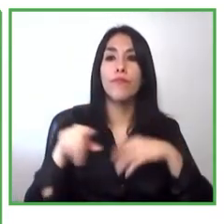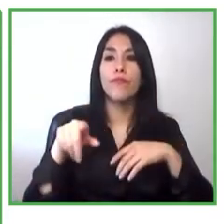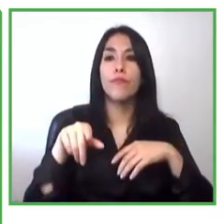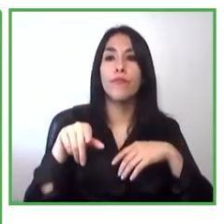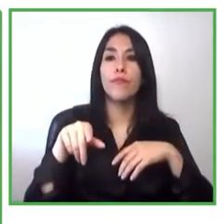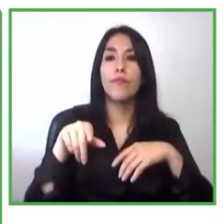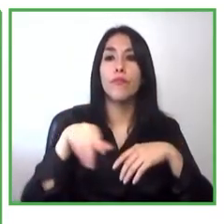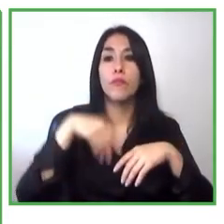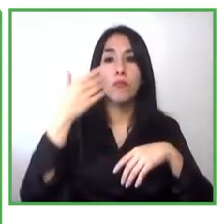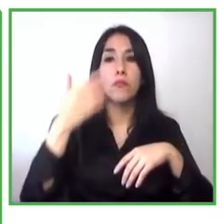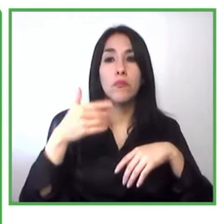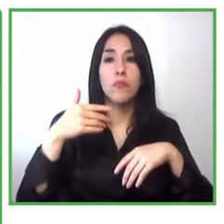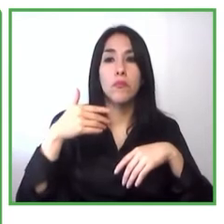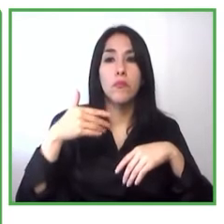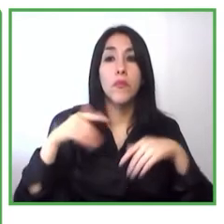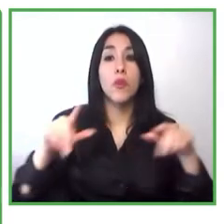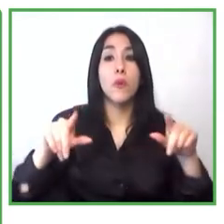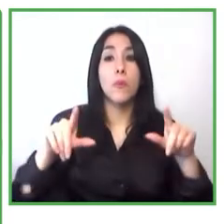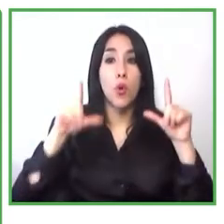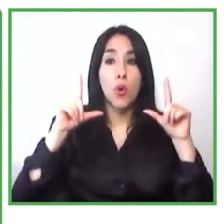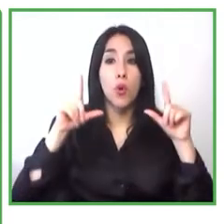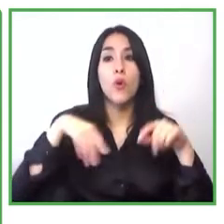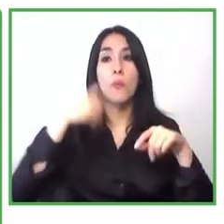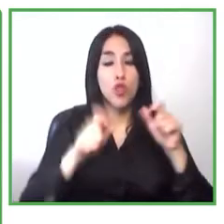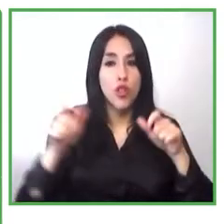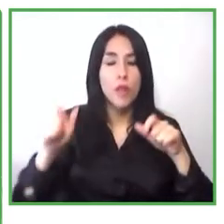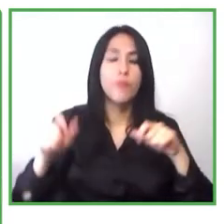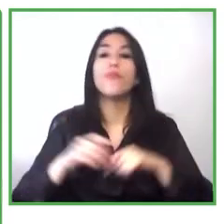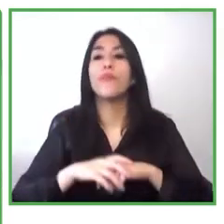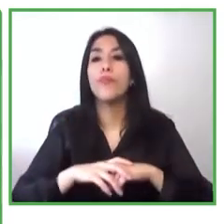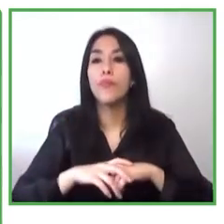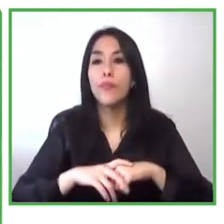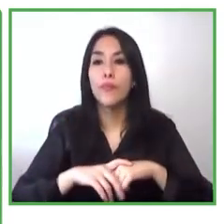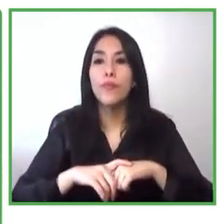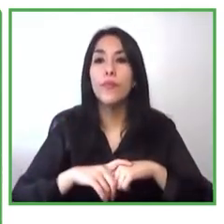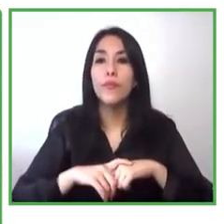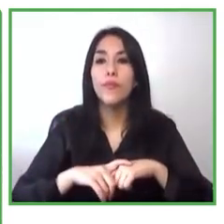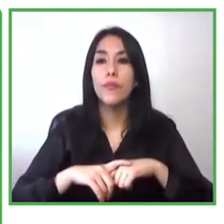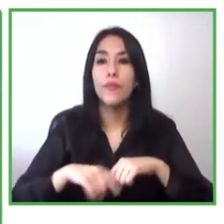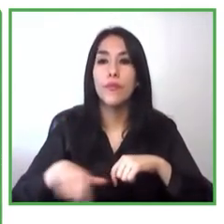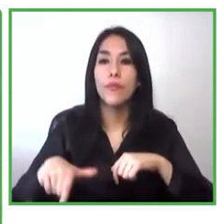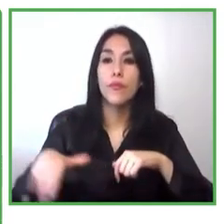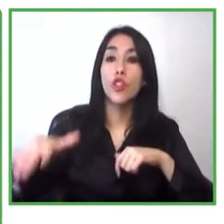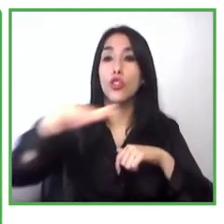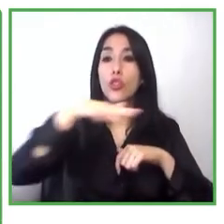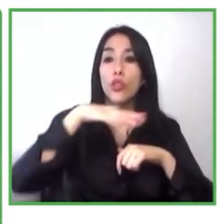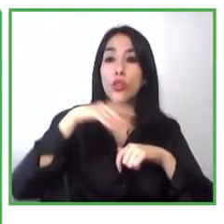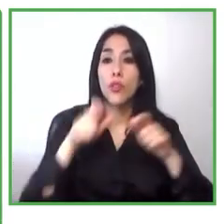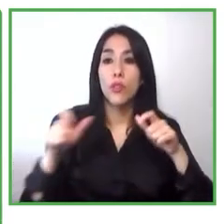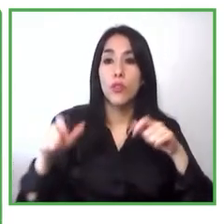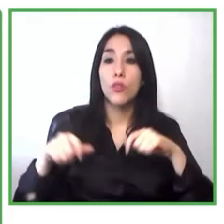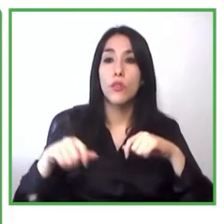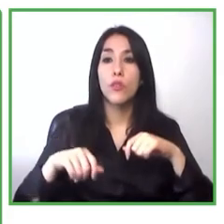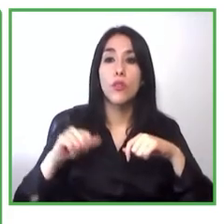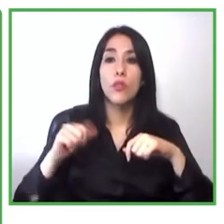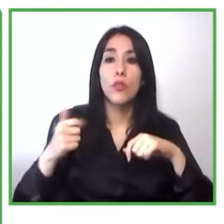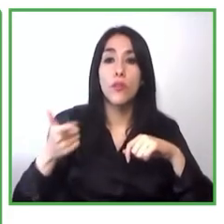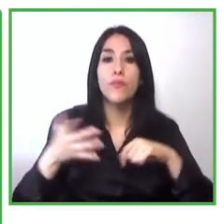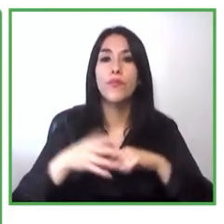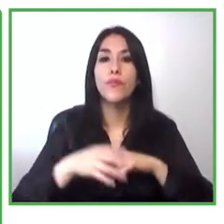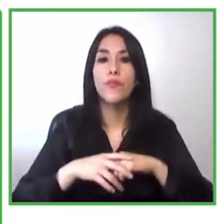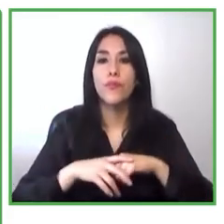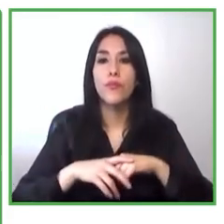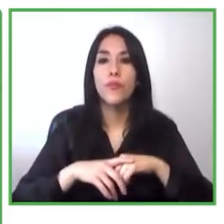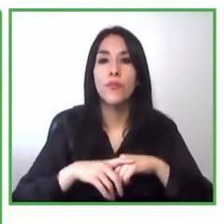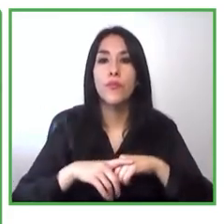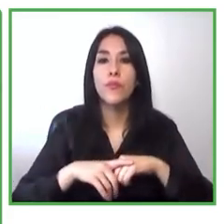resto de la población y a la sociedad. En la medida que los emprendimientos de personas con discapacidad cada vez funcionen mejor, vamos a lograr un